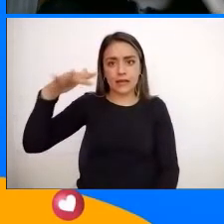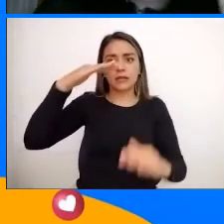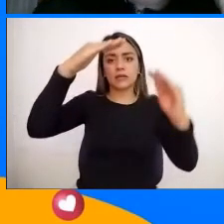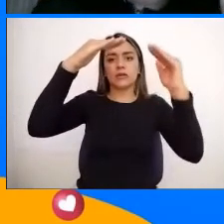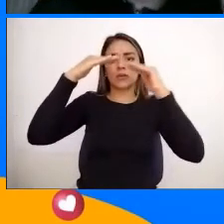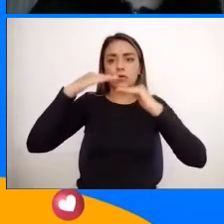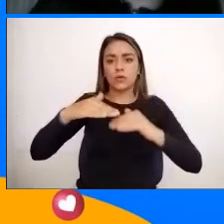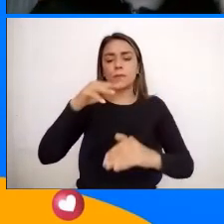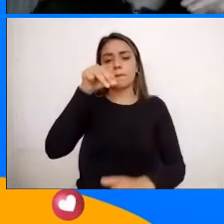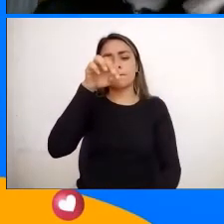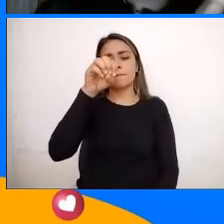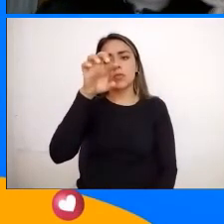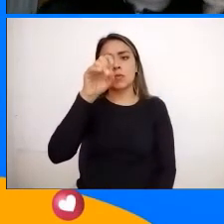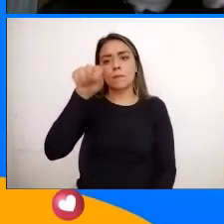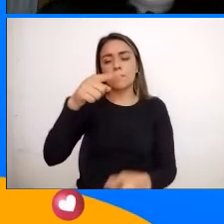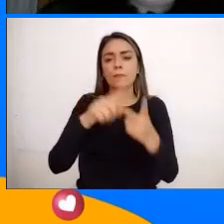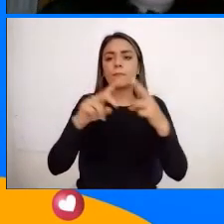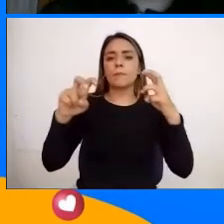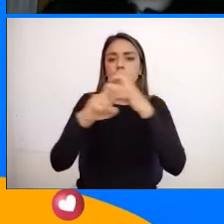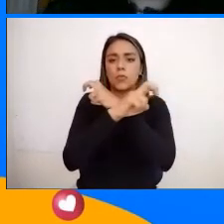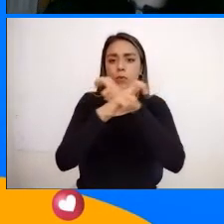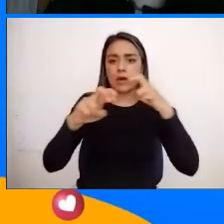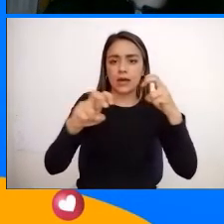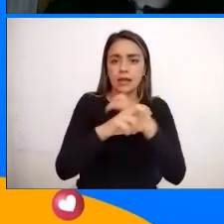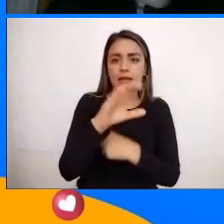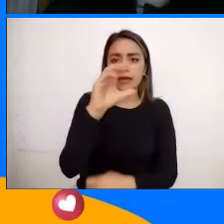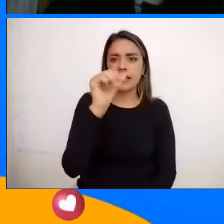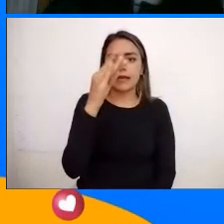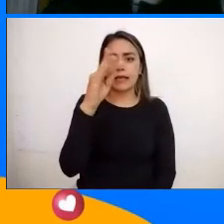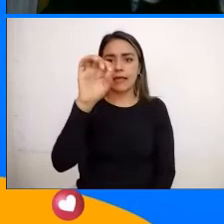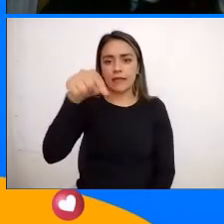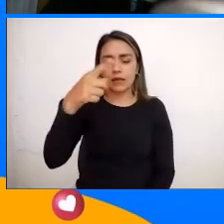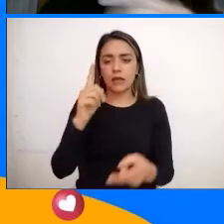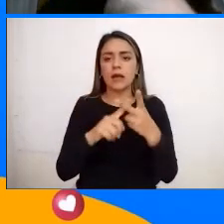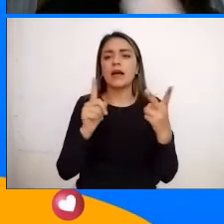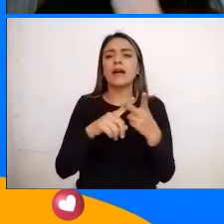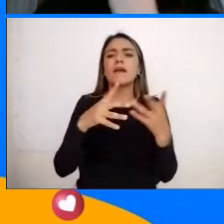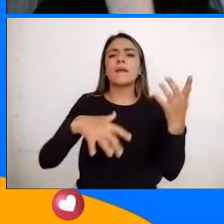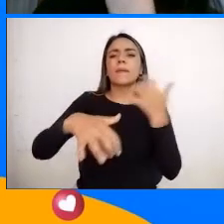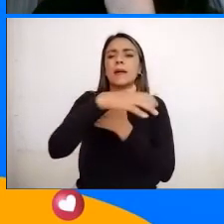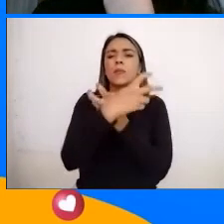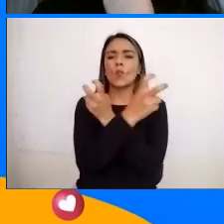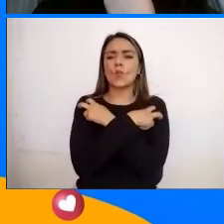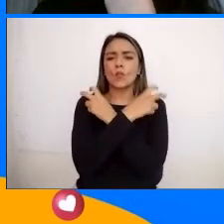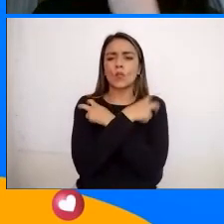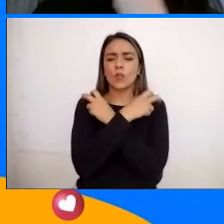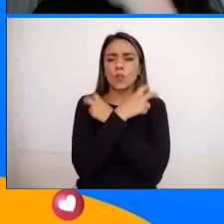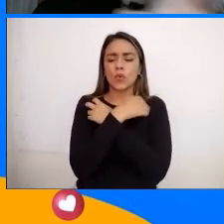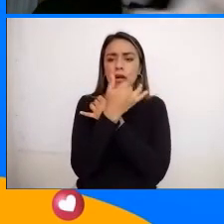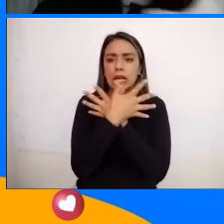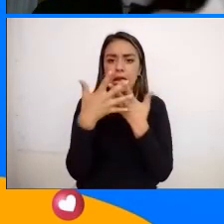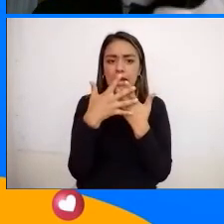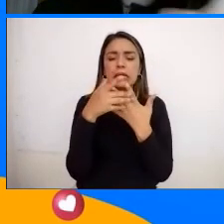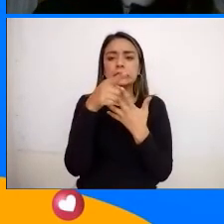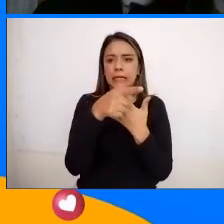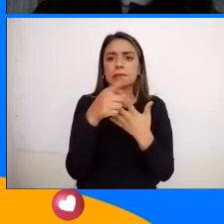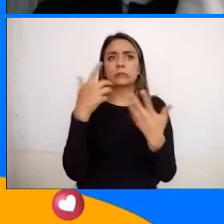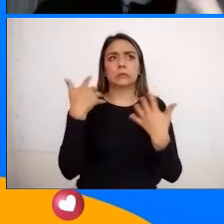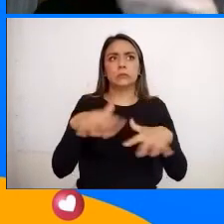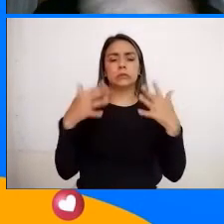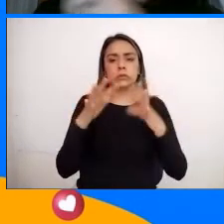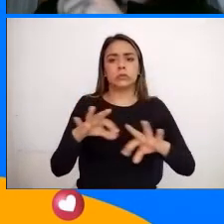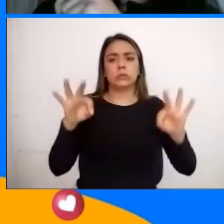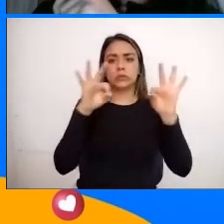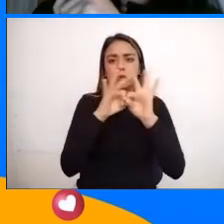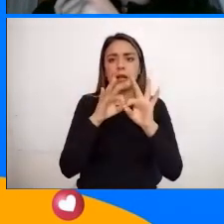Pox El Parque Los Catillos Los Parques Arqueológicos De San Agustín Y Tierra Adentro Entonces Eso es Súper valioso